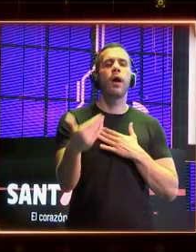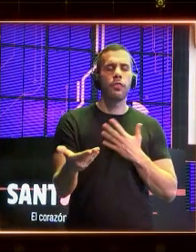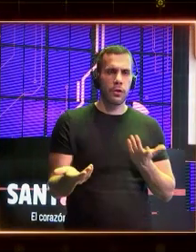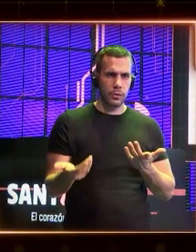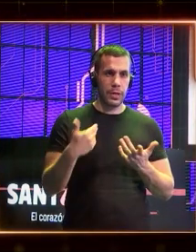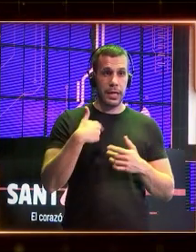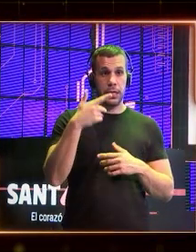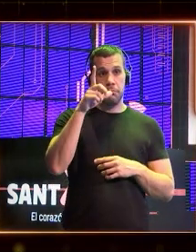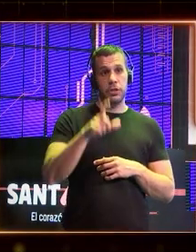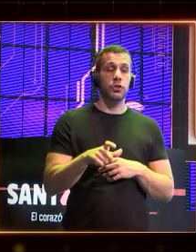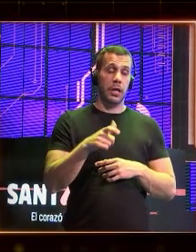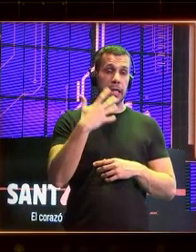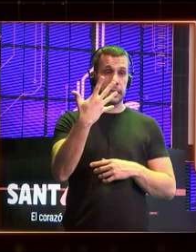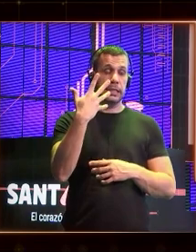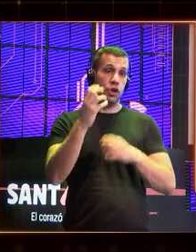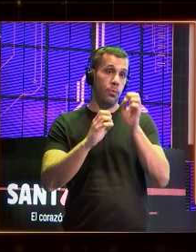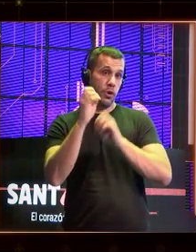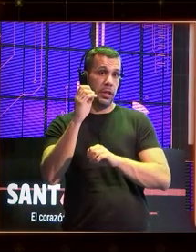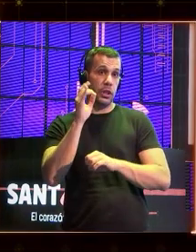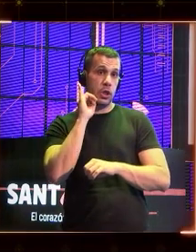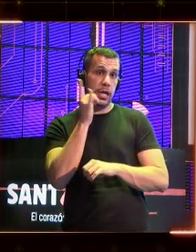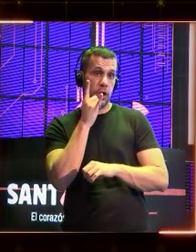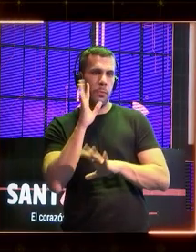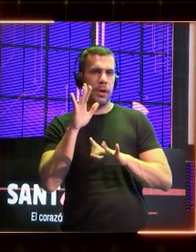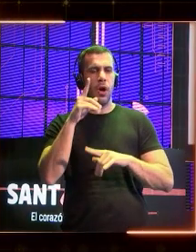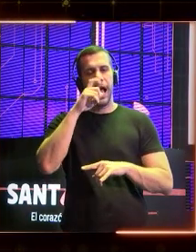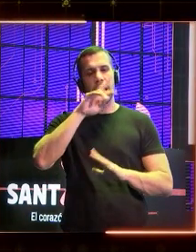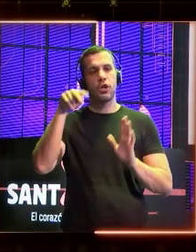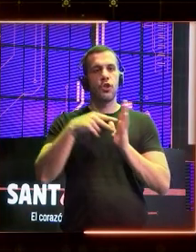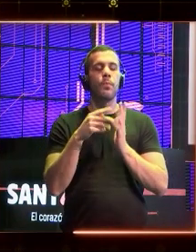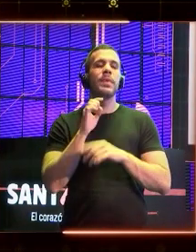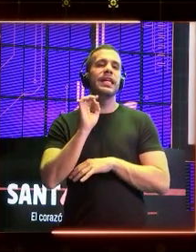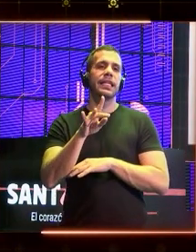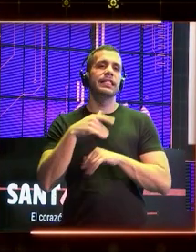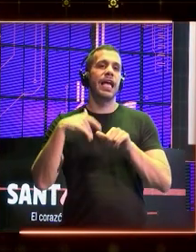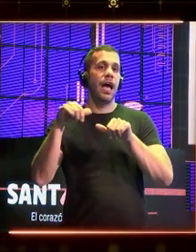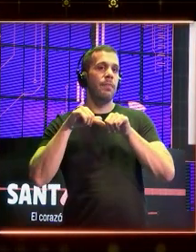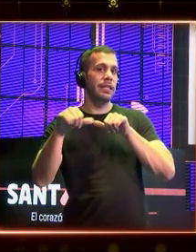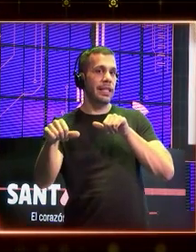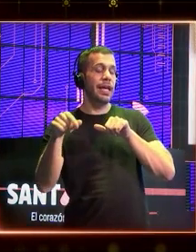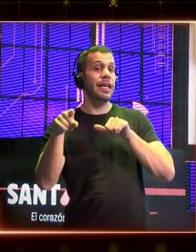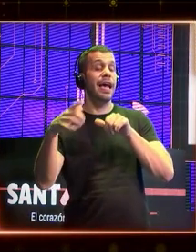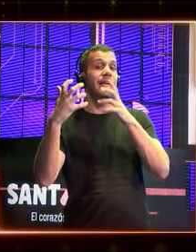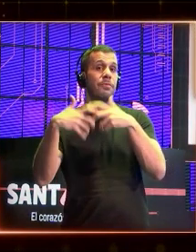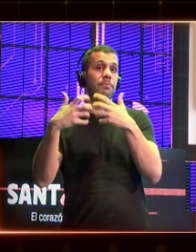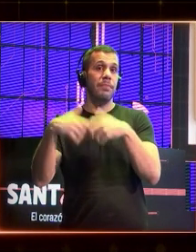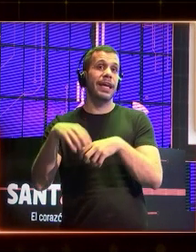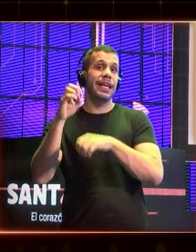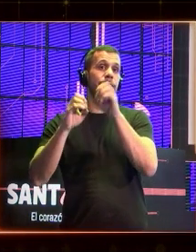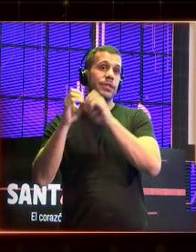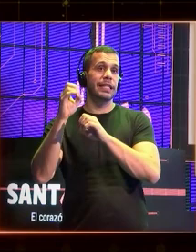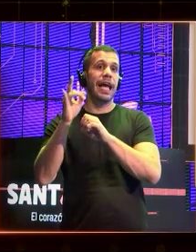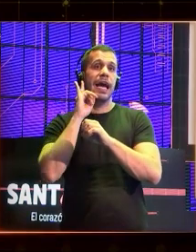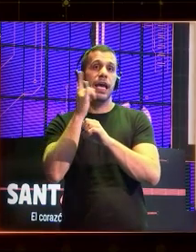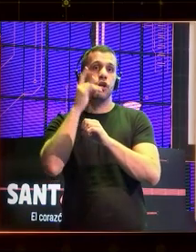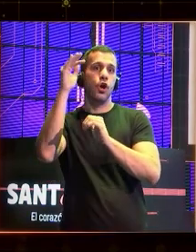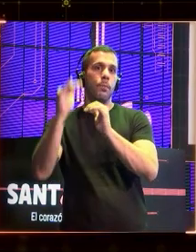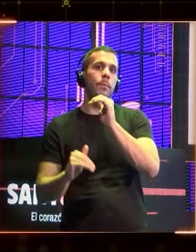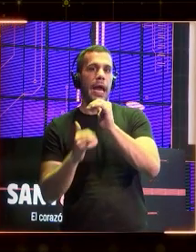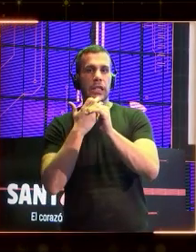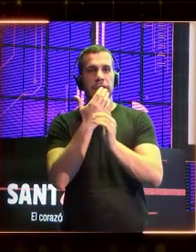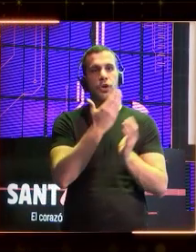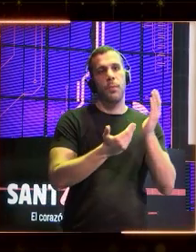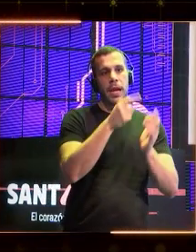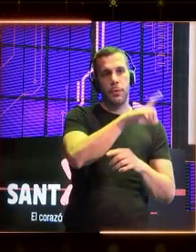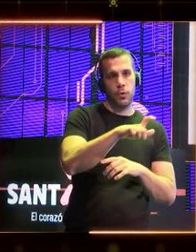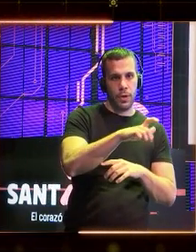tiene un 5% de error. Pero llega un momento, a partir de 2015, gracias al Deep Learning, donde ya las máquinas tienen menos error que nosotros. Y esto ya ha ocurrido en